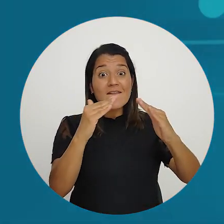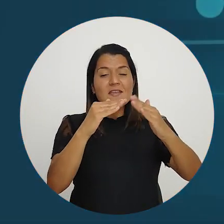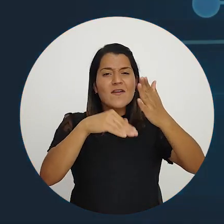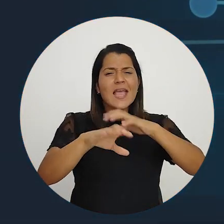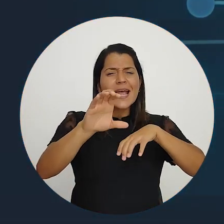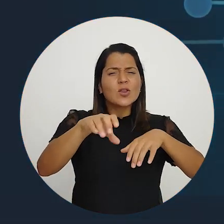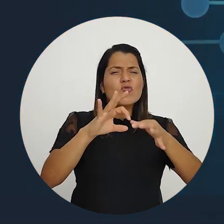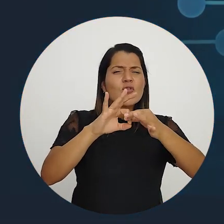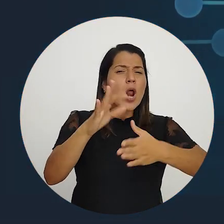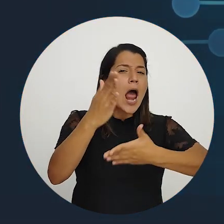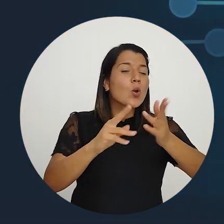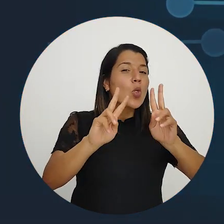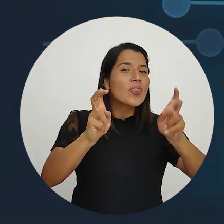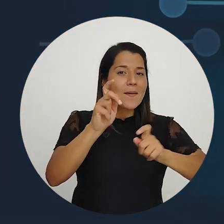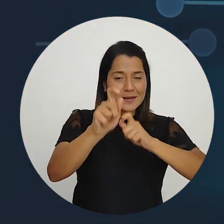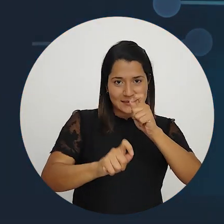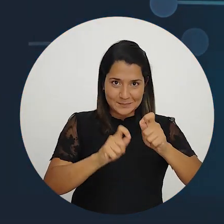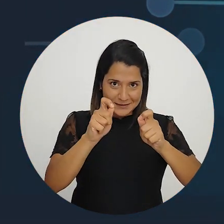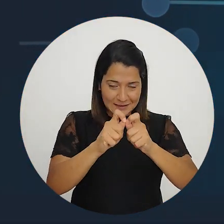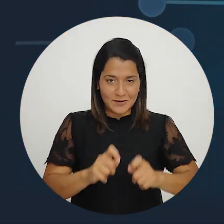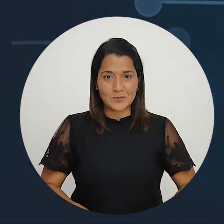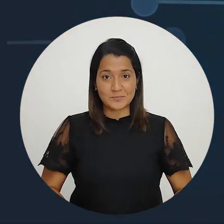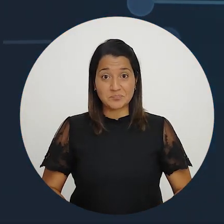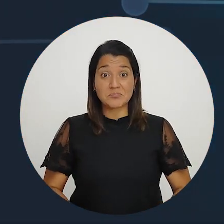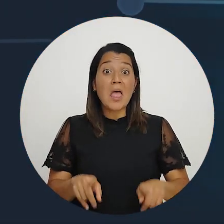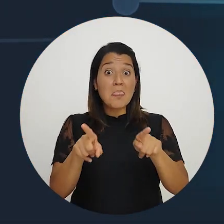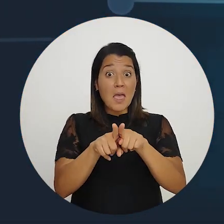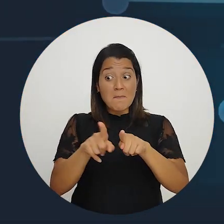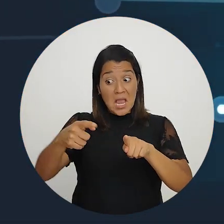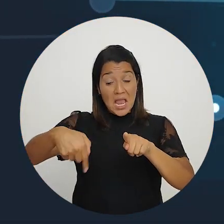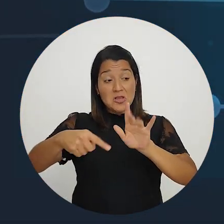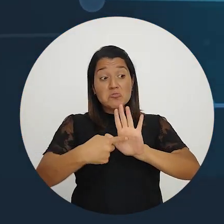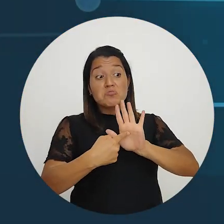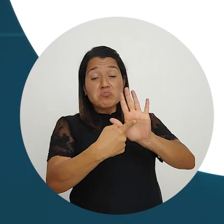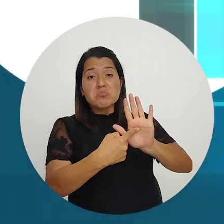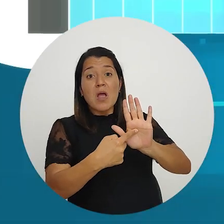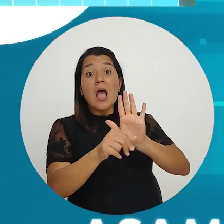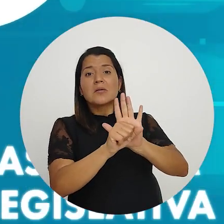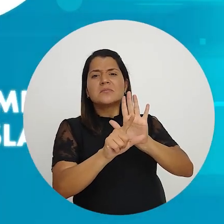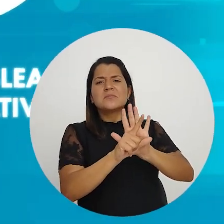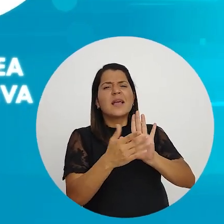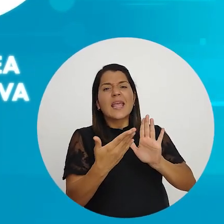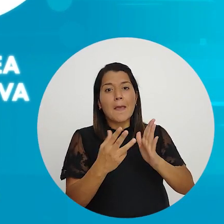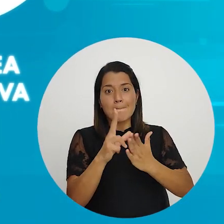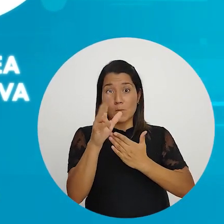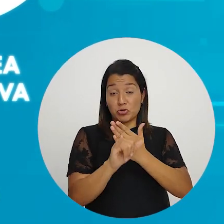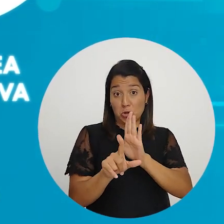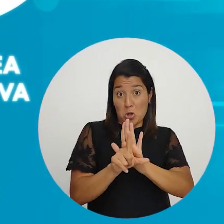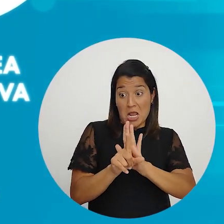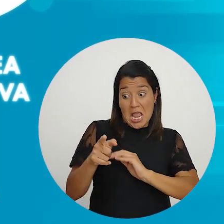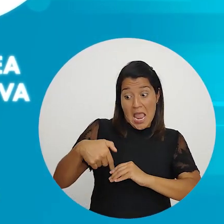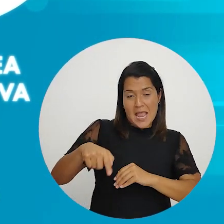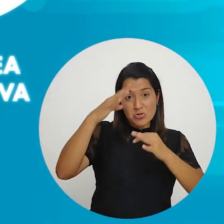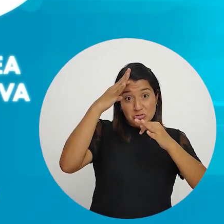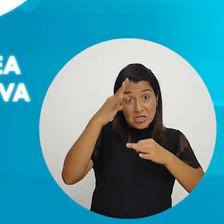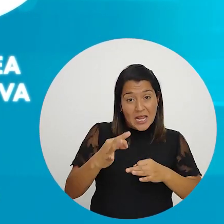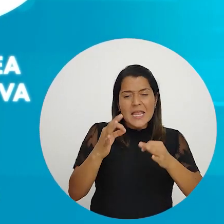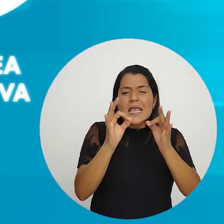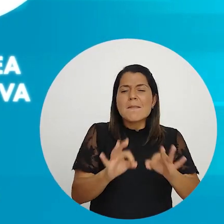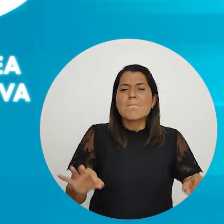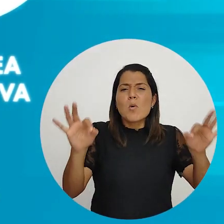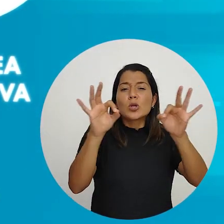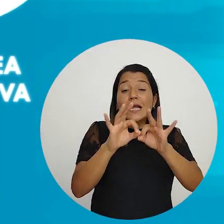y vecinas del cantón sobre algún tema en específico. O proponer a la Asamblea Legislativa proyectos de ley que